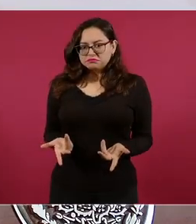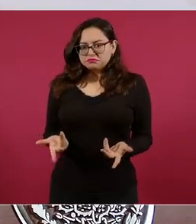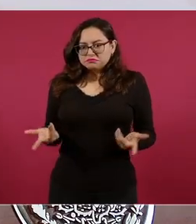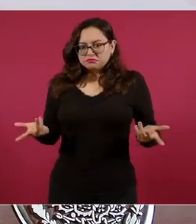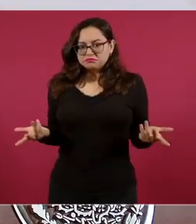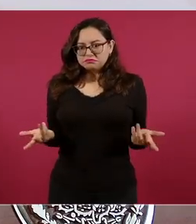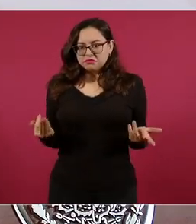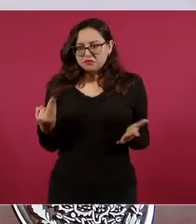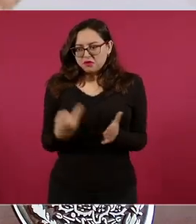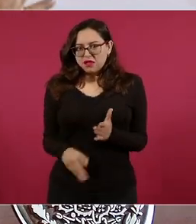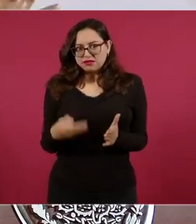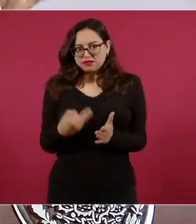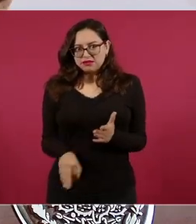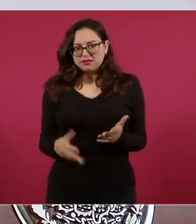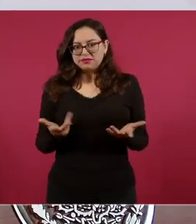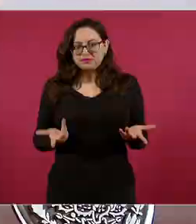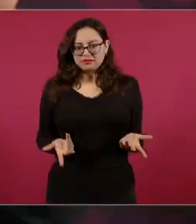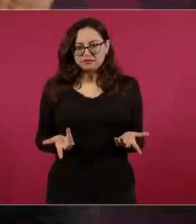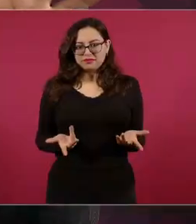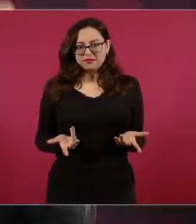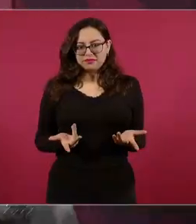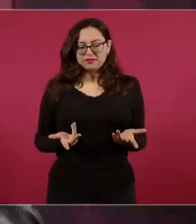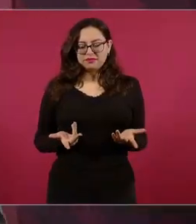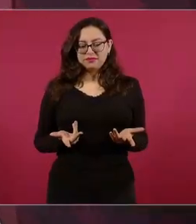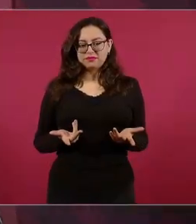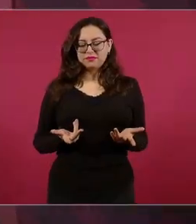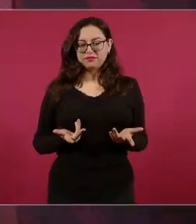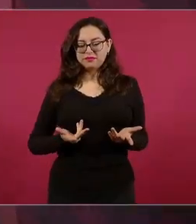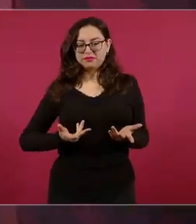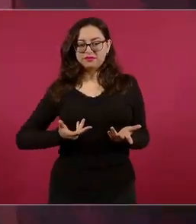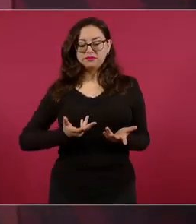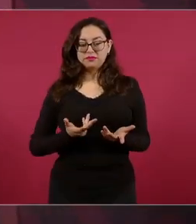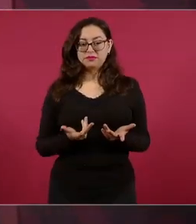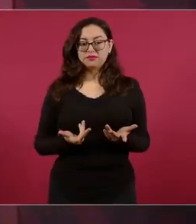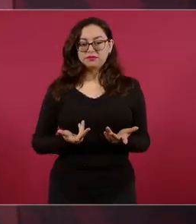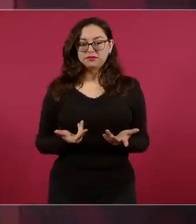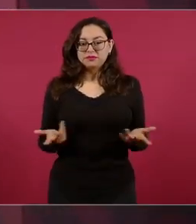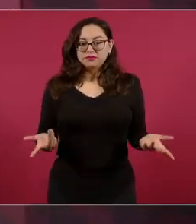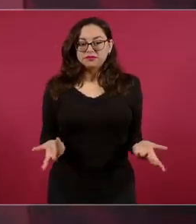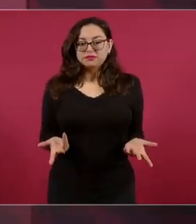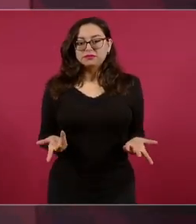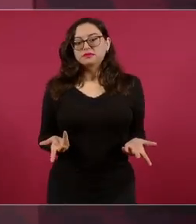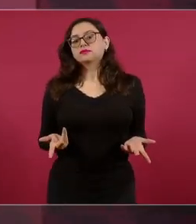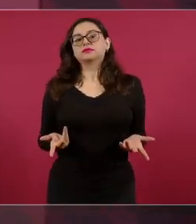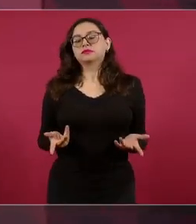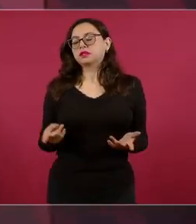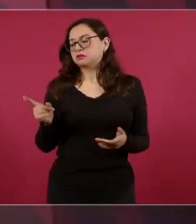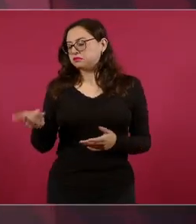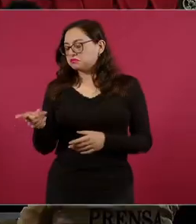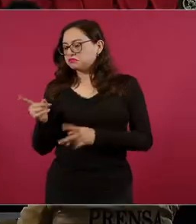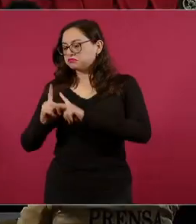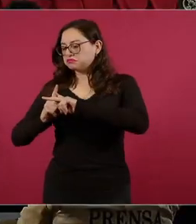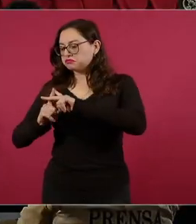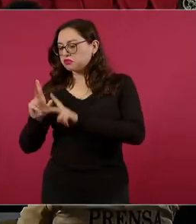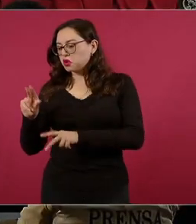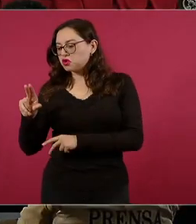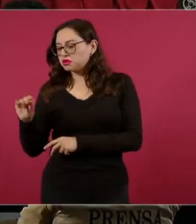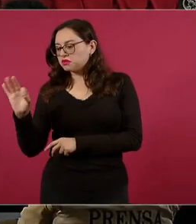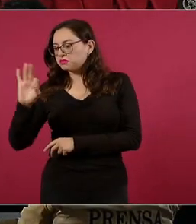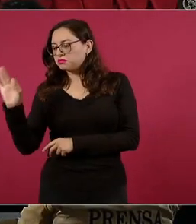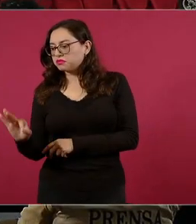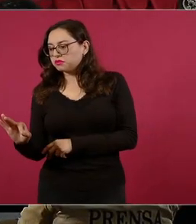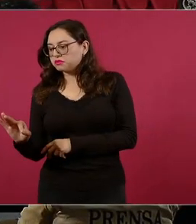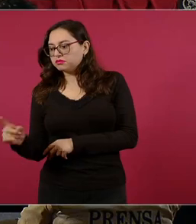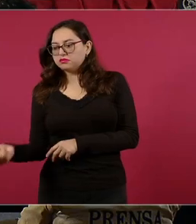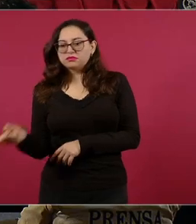de una de las partes? Y ayer está lloviendo que otra de las partes, también como